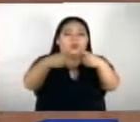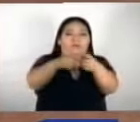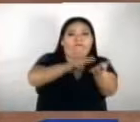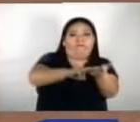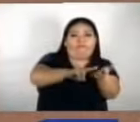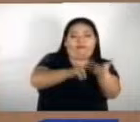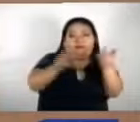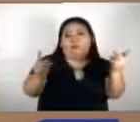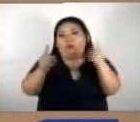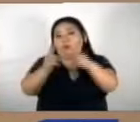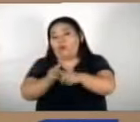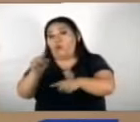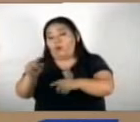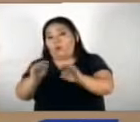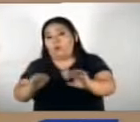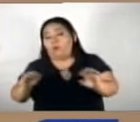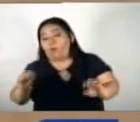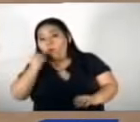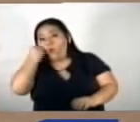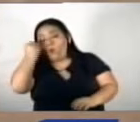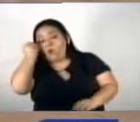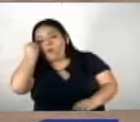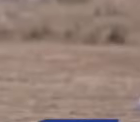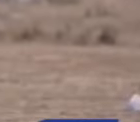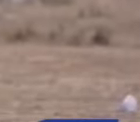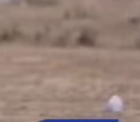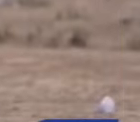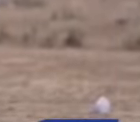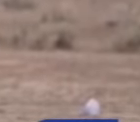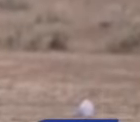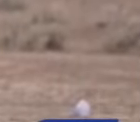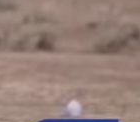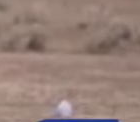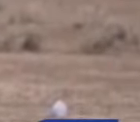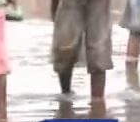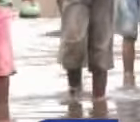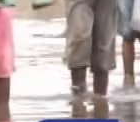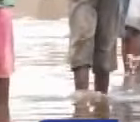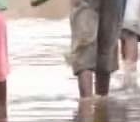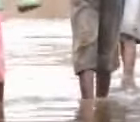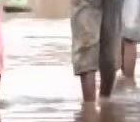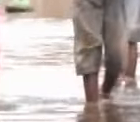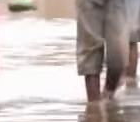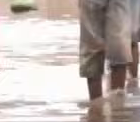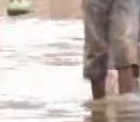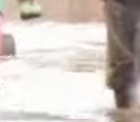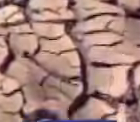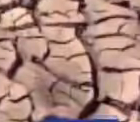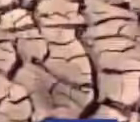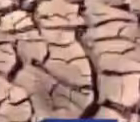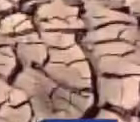jóvenes por estar expuestos a prácticas laborales nocivas en las comunidades mineras. Este es un reporte de Fernando Morales.